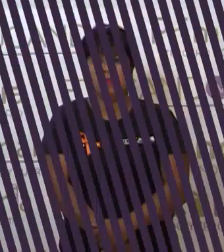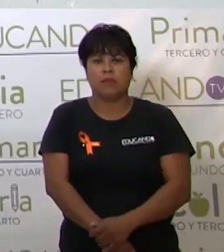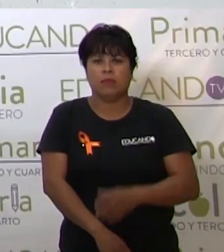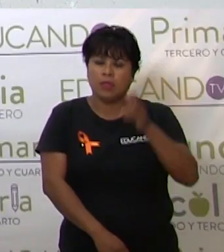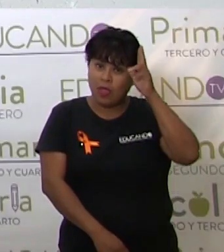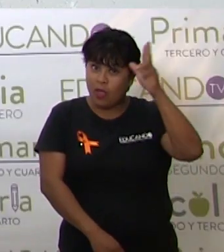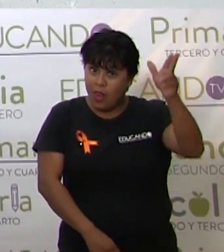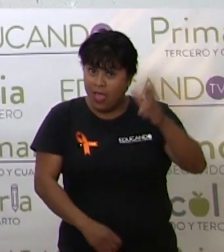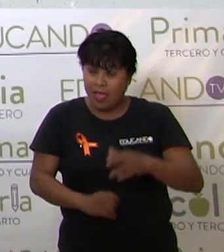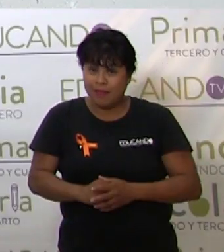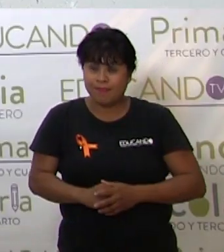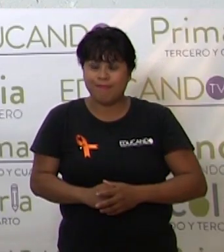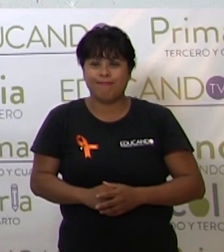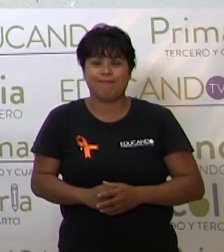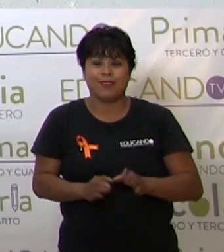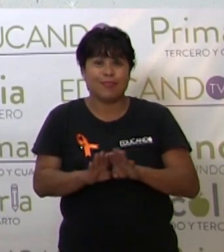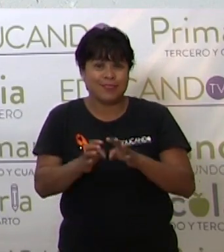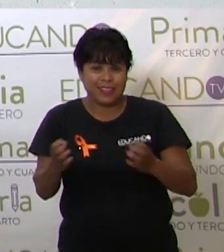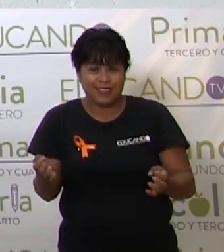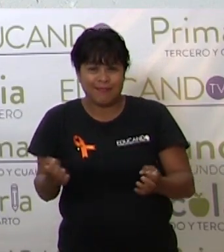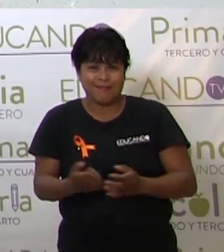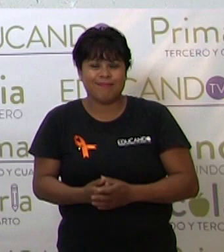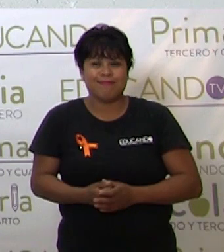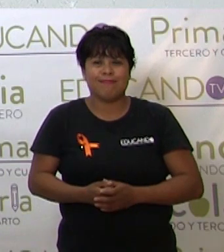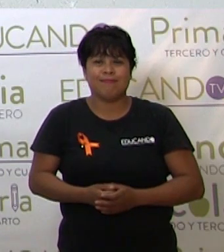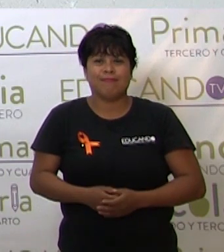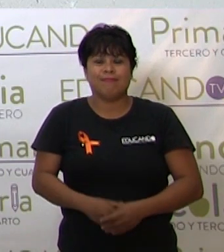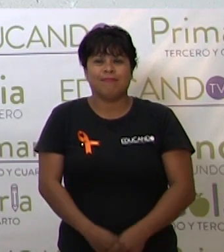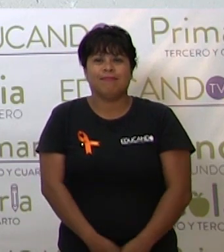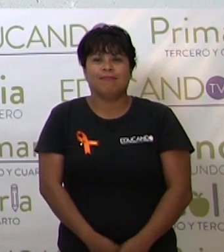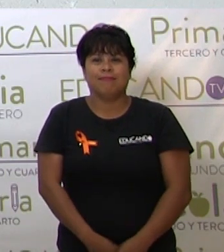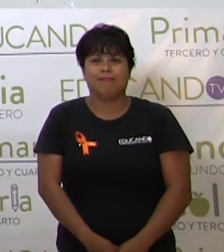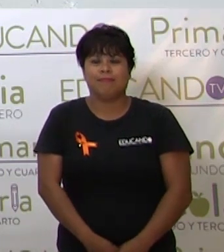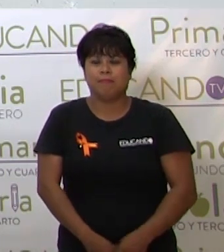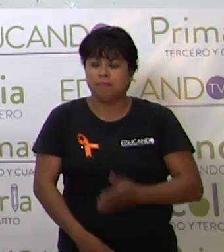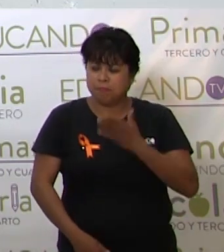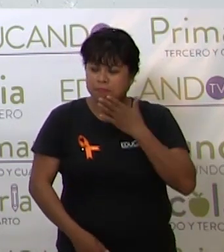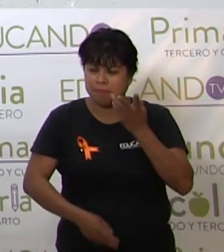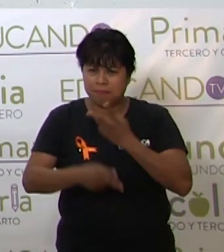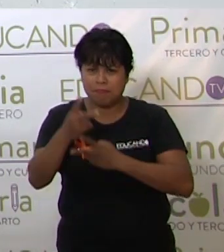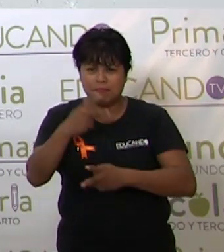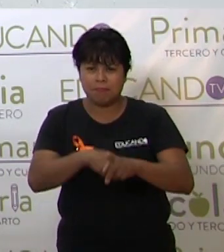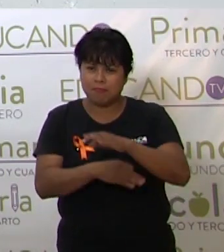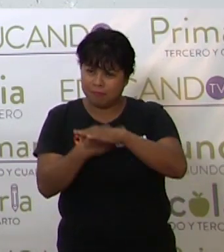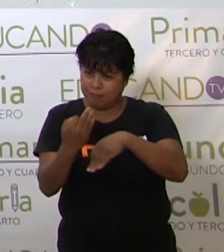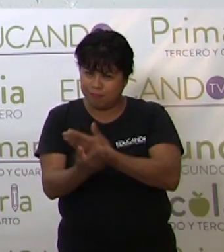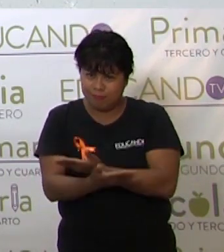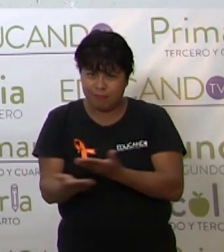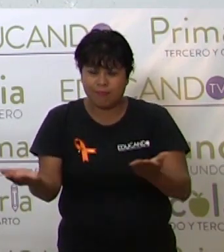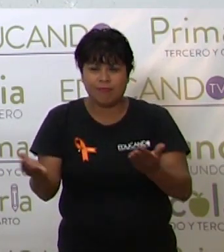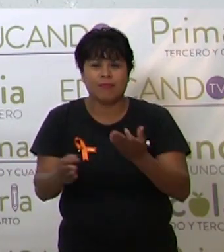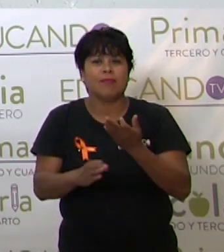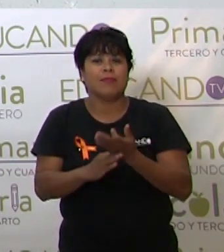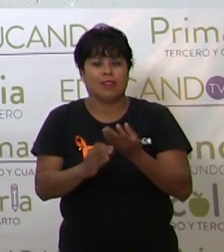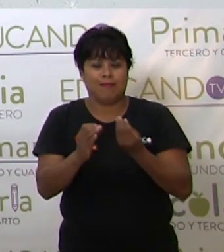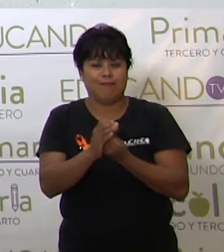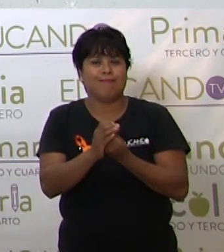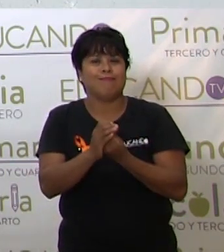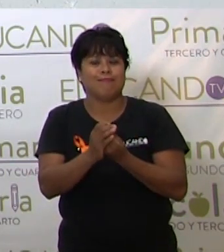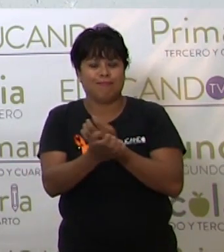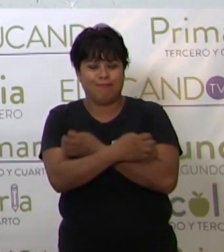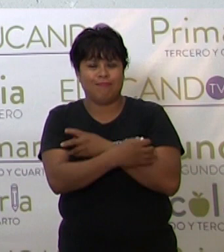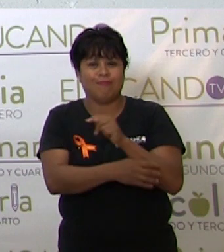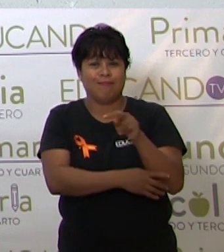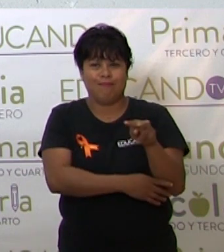¡Hola! ¿Qué tal? ¿Cómo están? Bienvenidos todos y todas a este su programa Educando